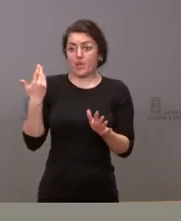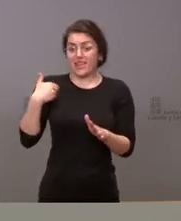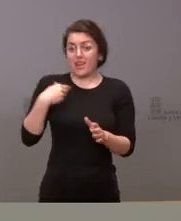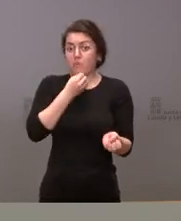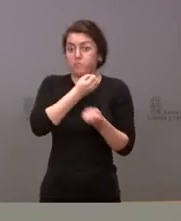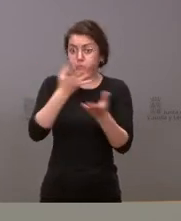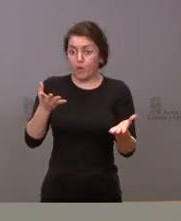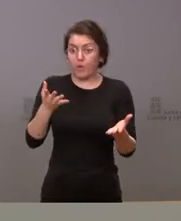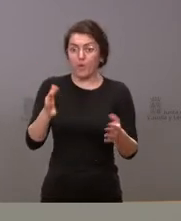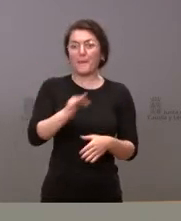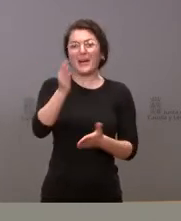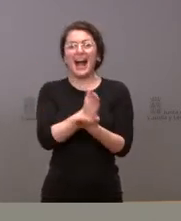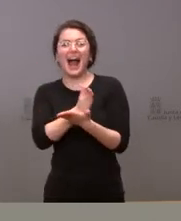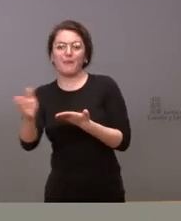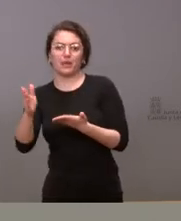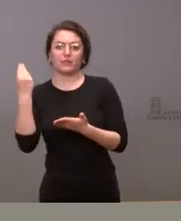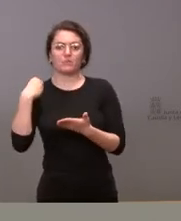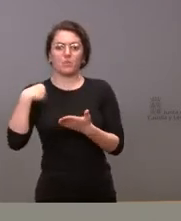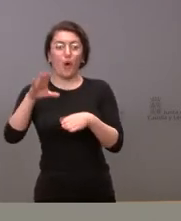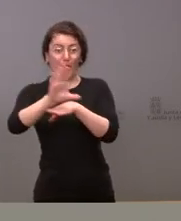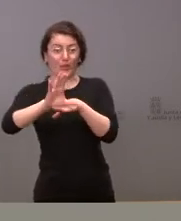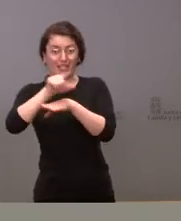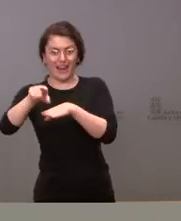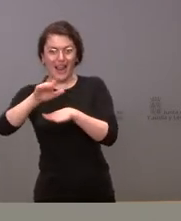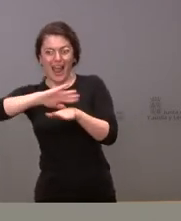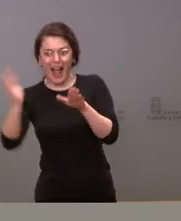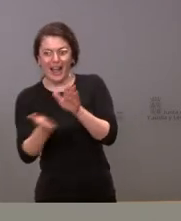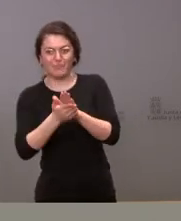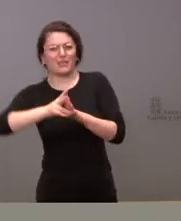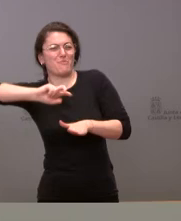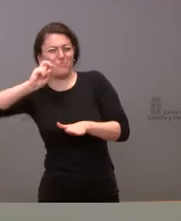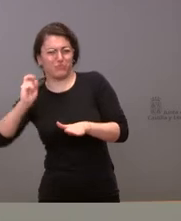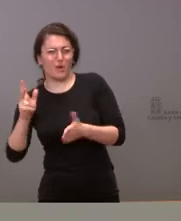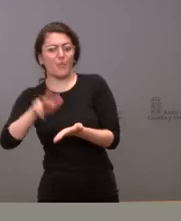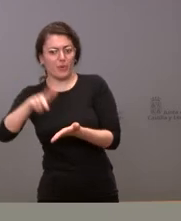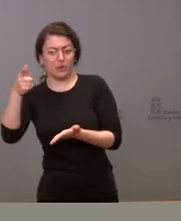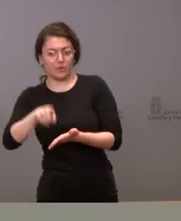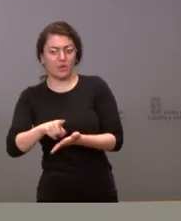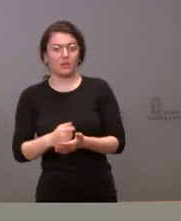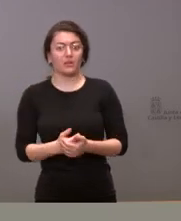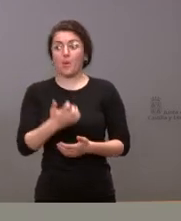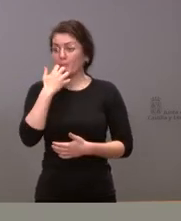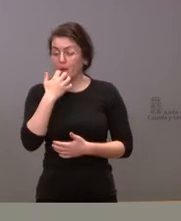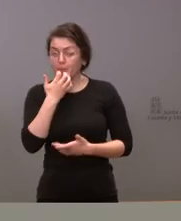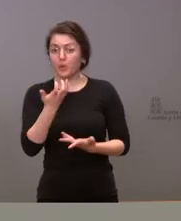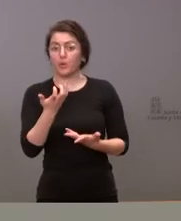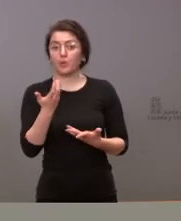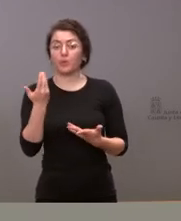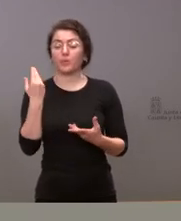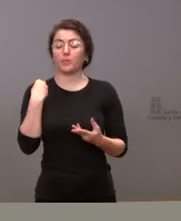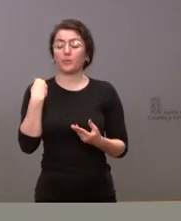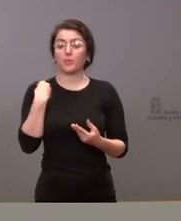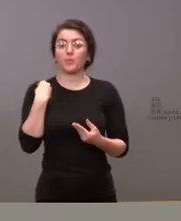expedientes resueltos en el ámbito de las consejerías entre los más relevantes y si usted quizá preguntaba por ellos es la realización de docenas